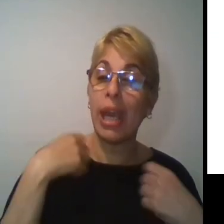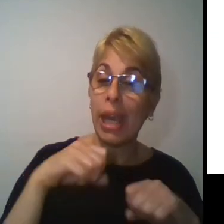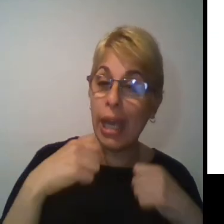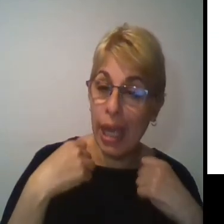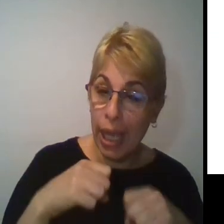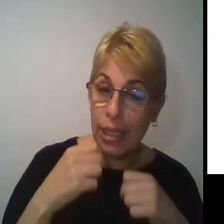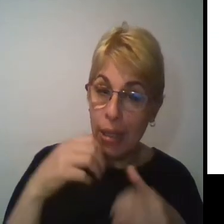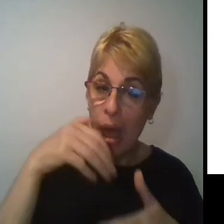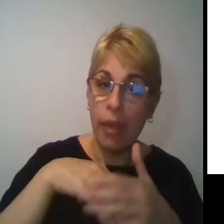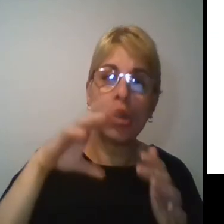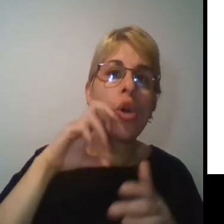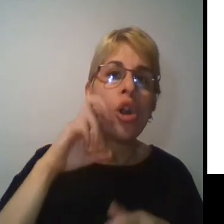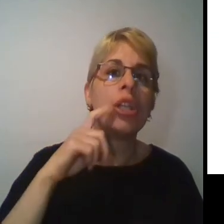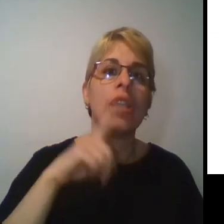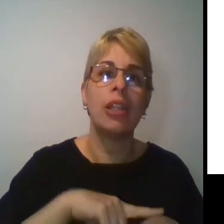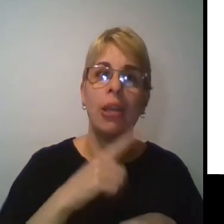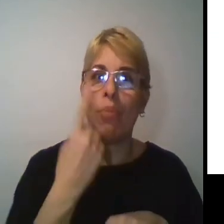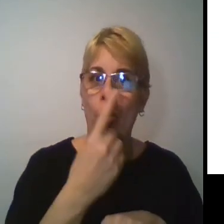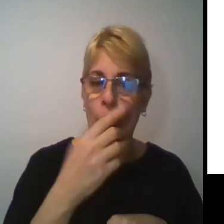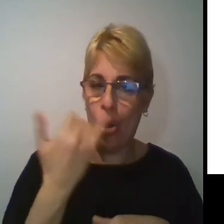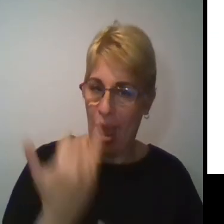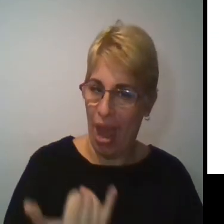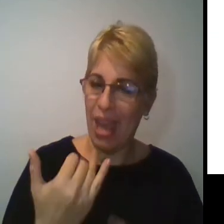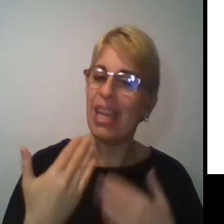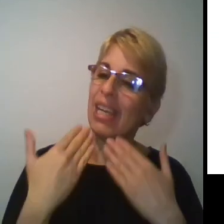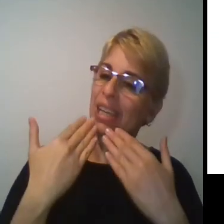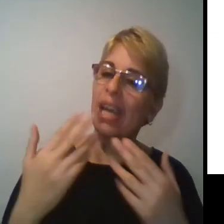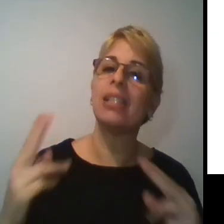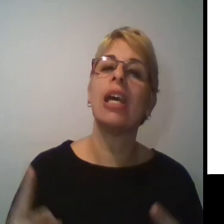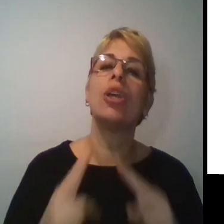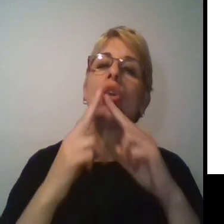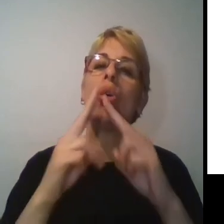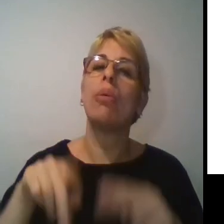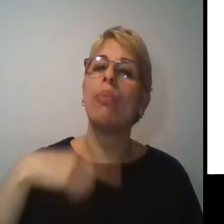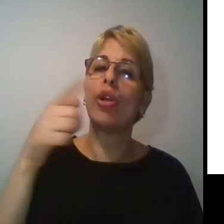Gracias por ver el video.